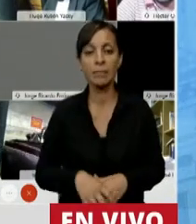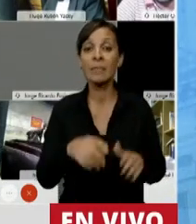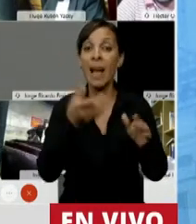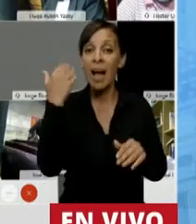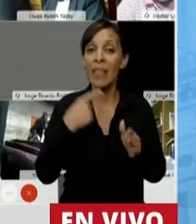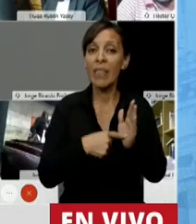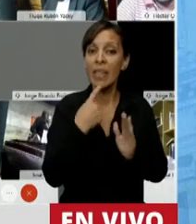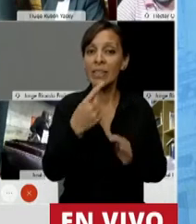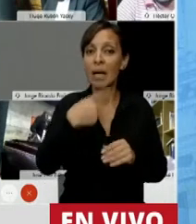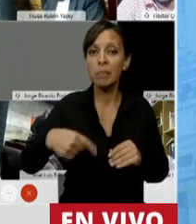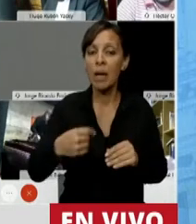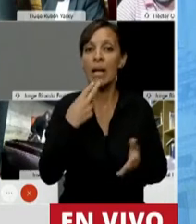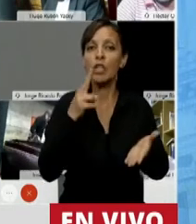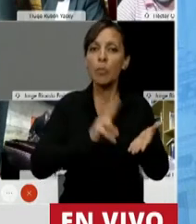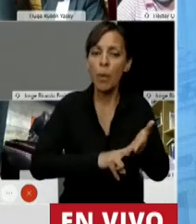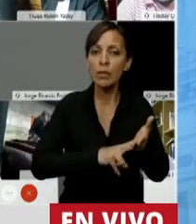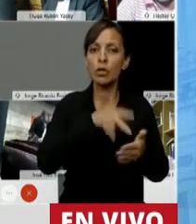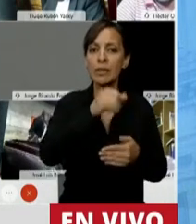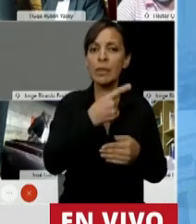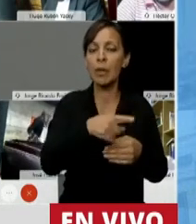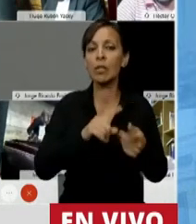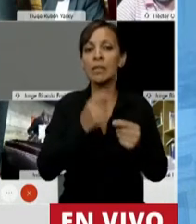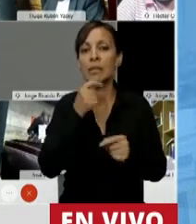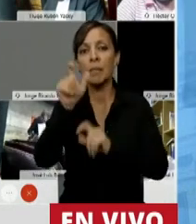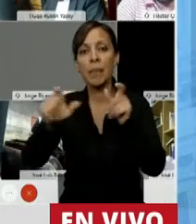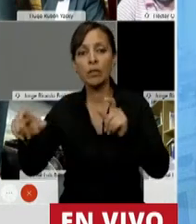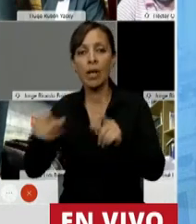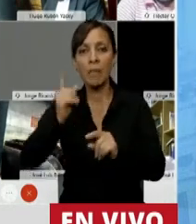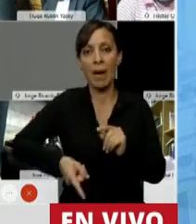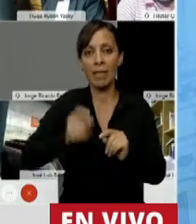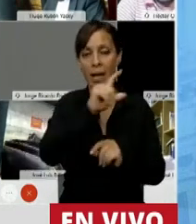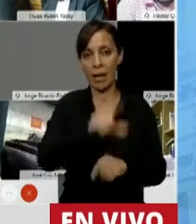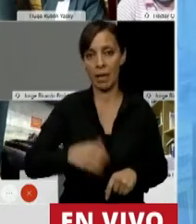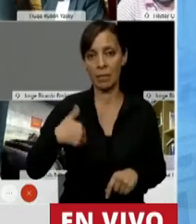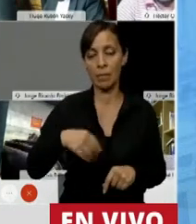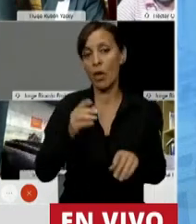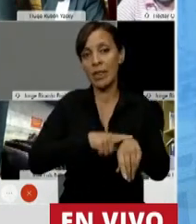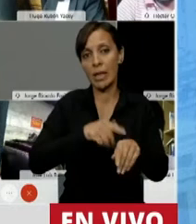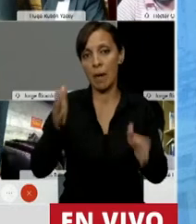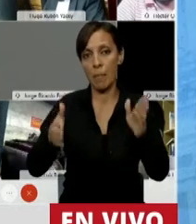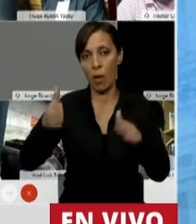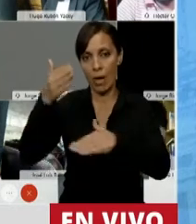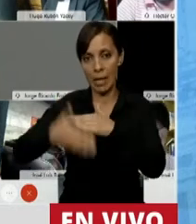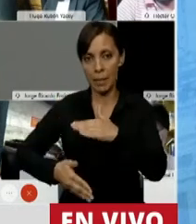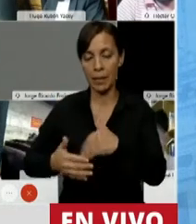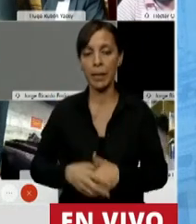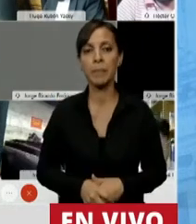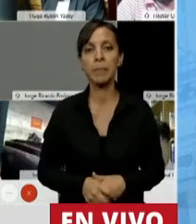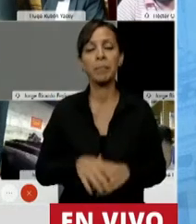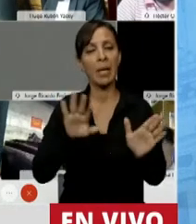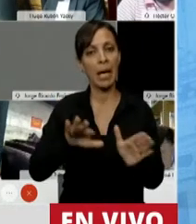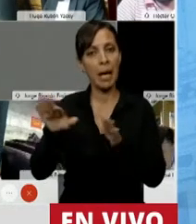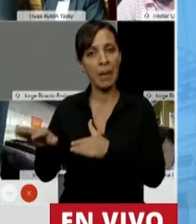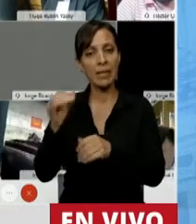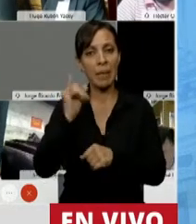señalaba que debían ser los impuestos cuando se trataban de directos que establecía la Nación por un tiempo determinado. Hay por